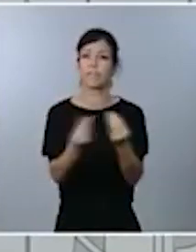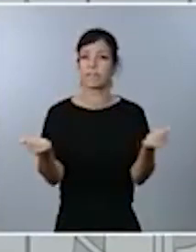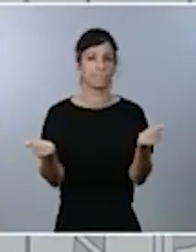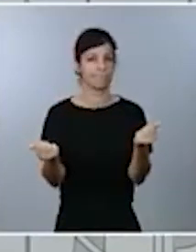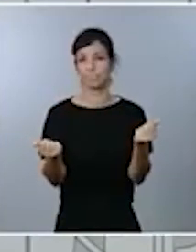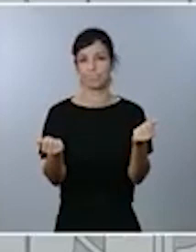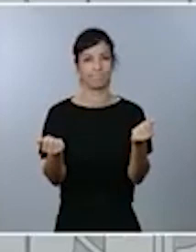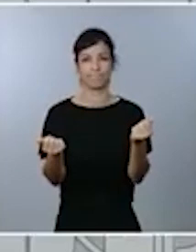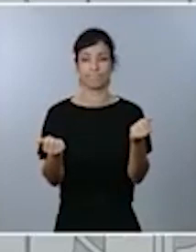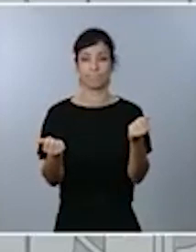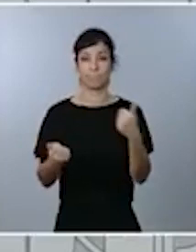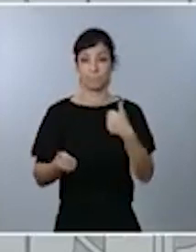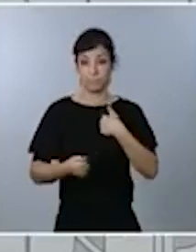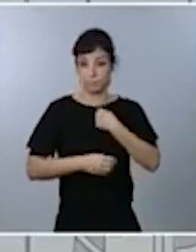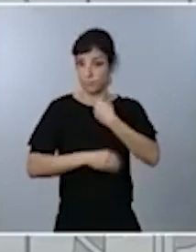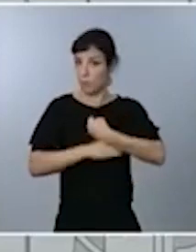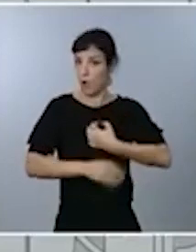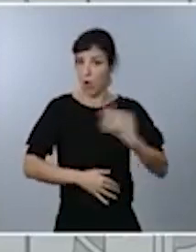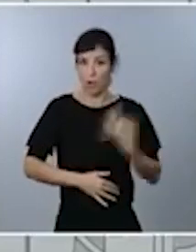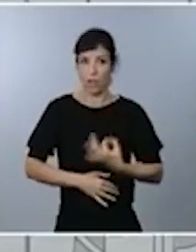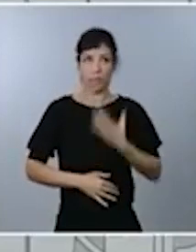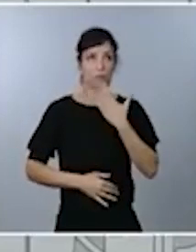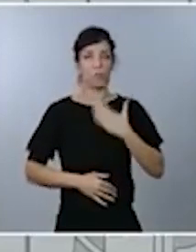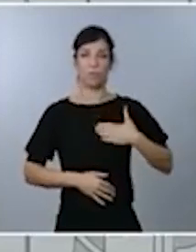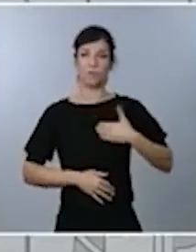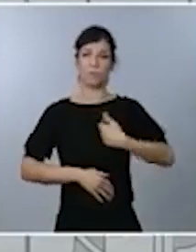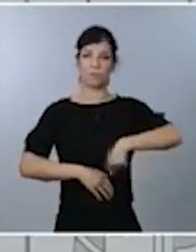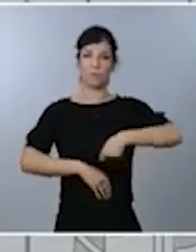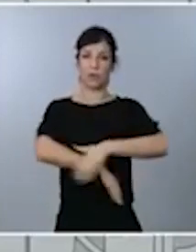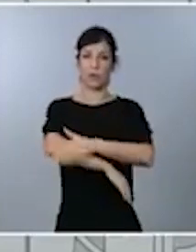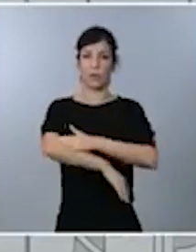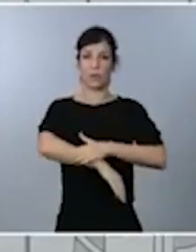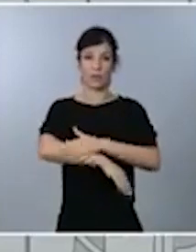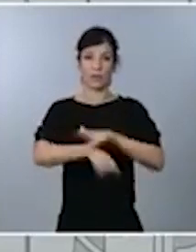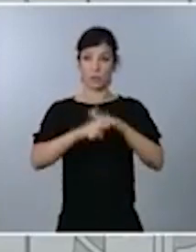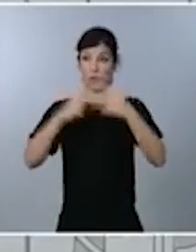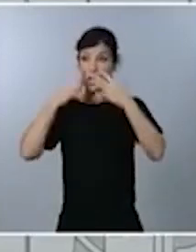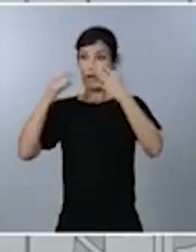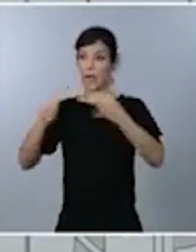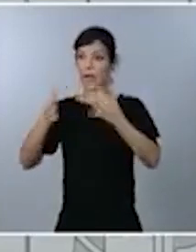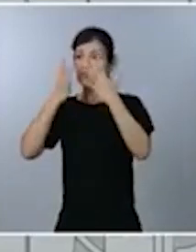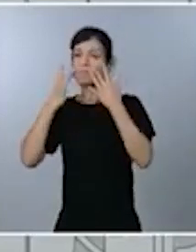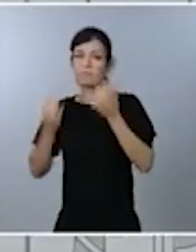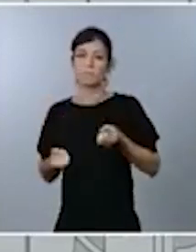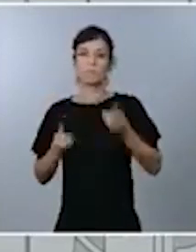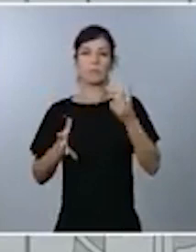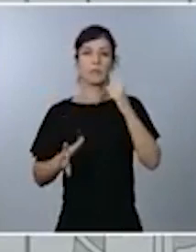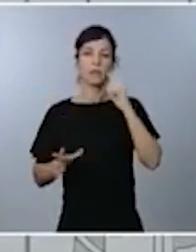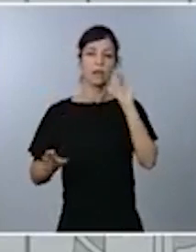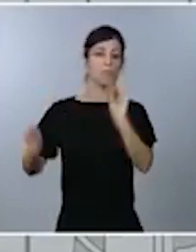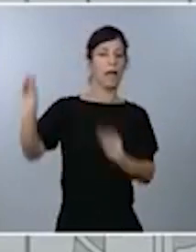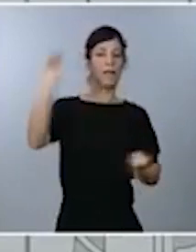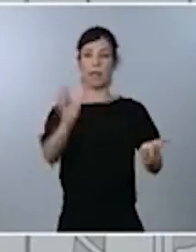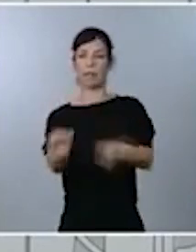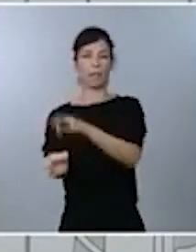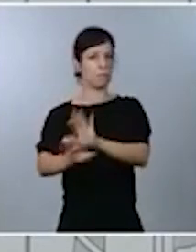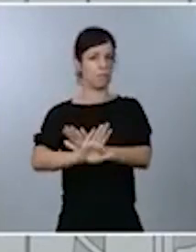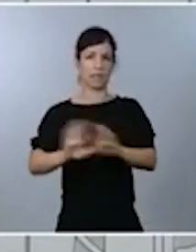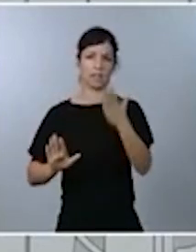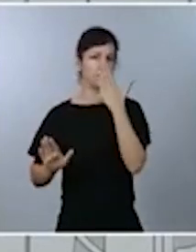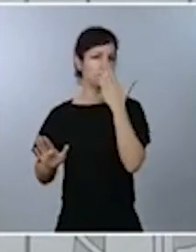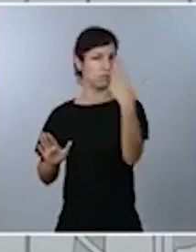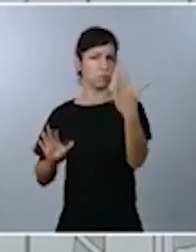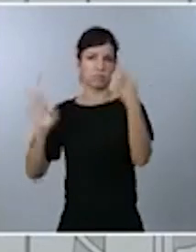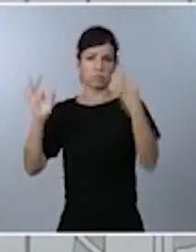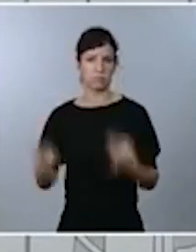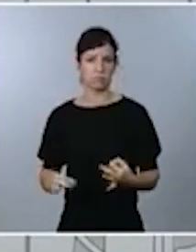como presidente del Gobierno es ser fiel a la realidad y exponerla sin adornos y con toda crudeza a los ciudadanos y ciudadanas.